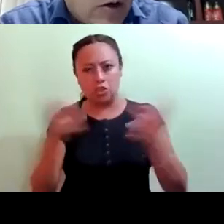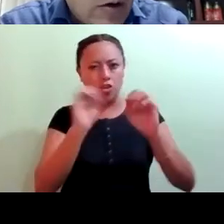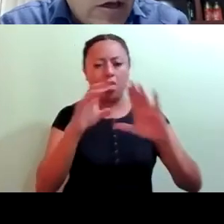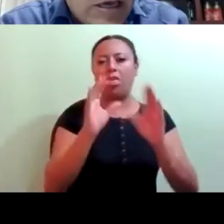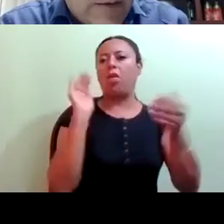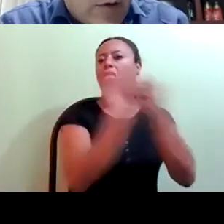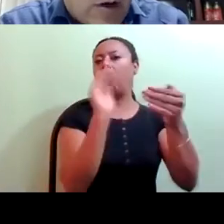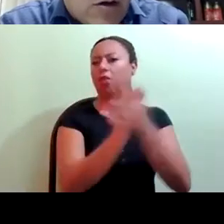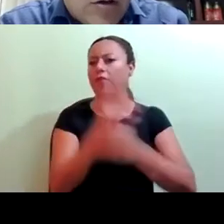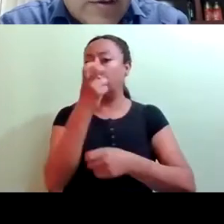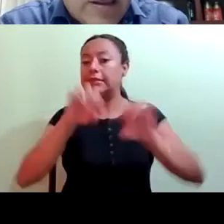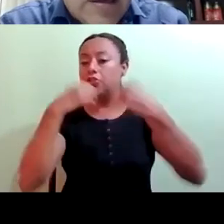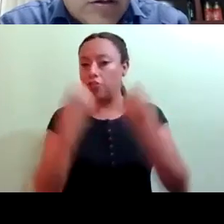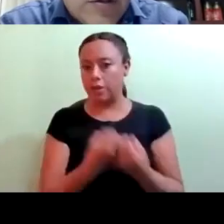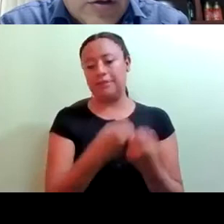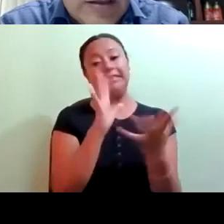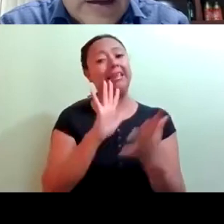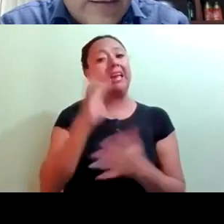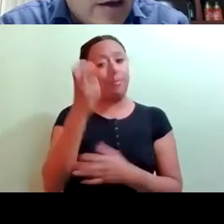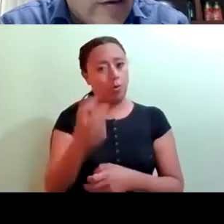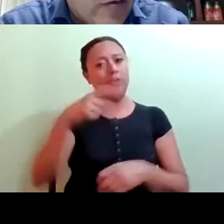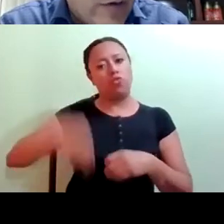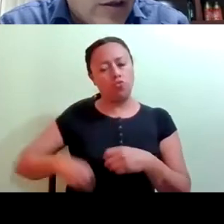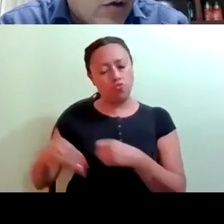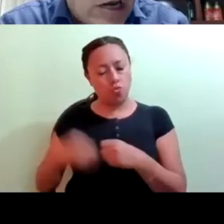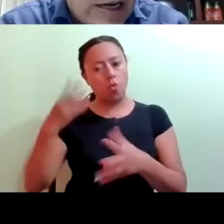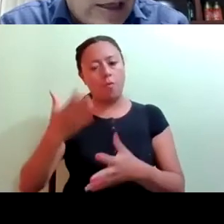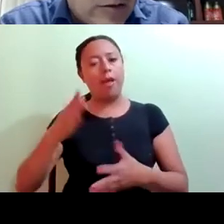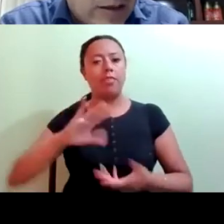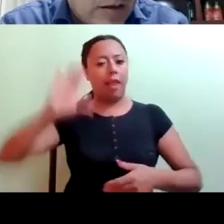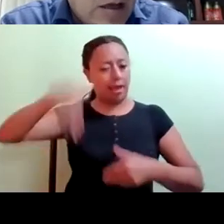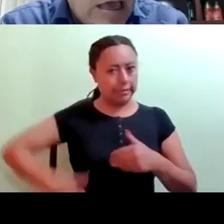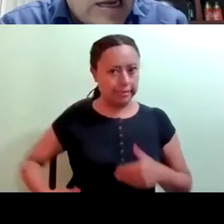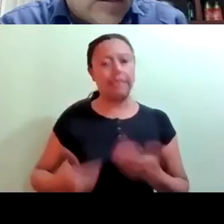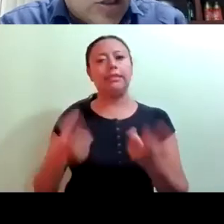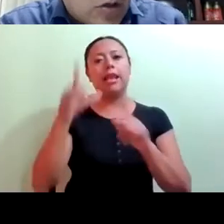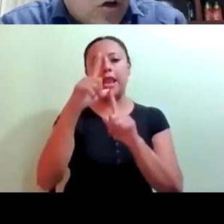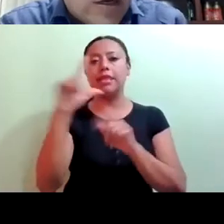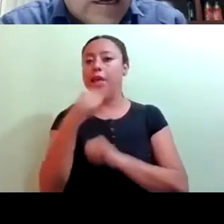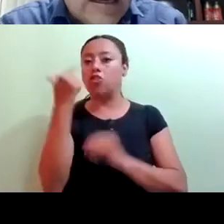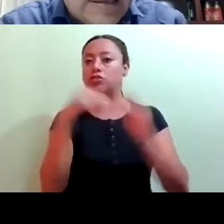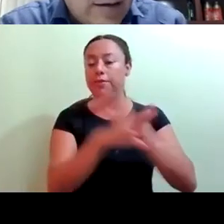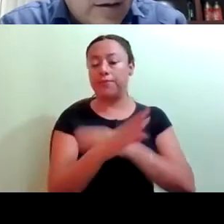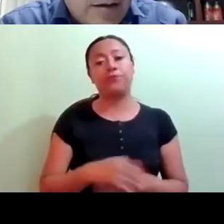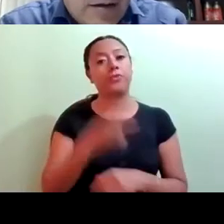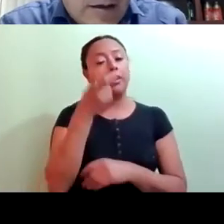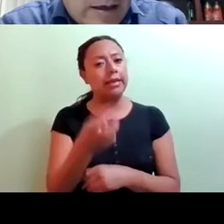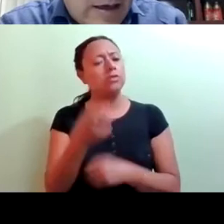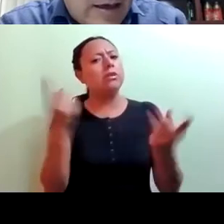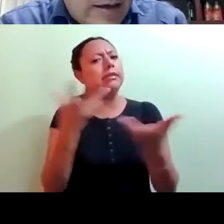público y que provocaron los lamentables acontecimientos del 3 de mayo de 2021 en la línea 12. La sustitución que se realiza